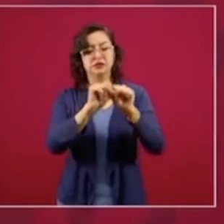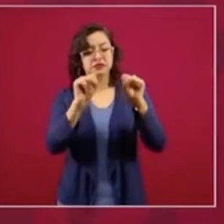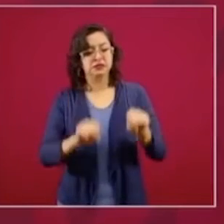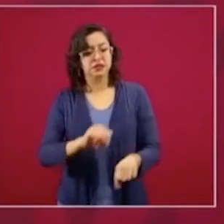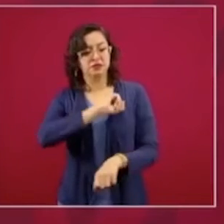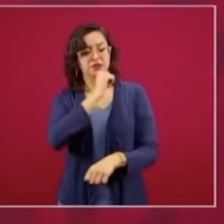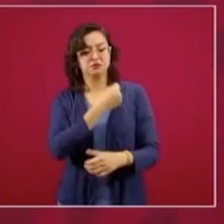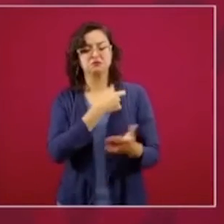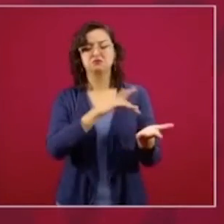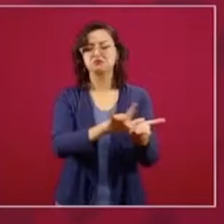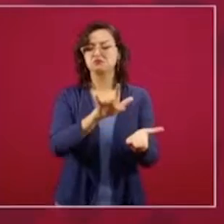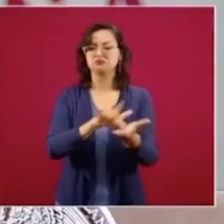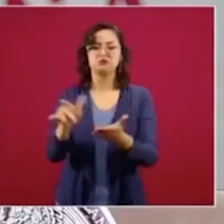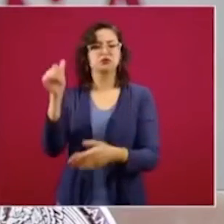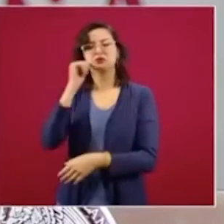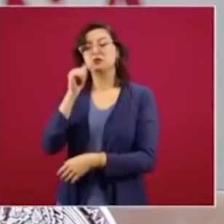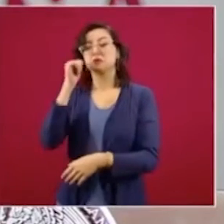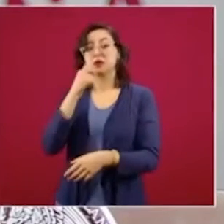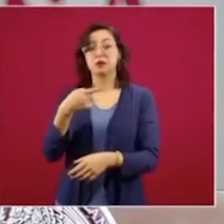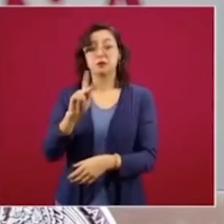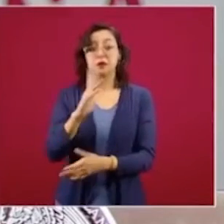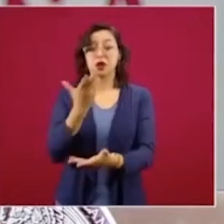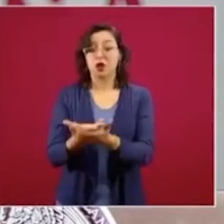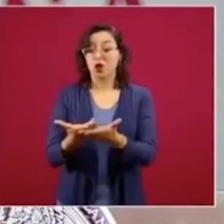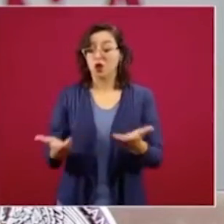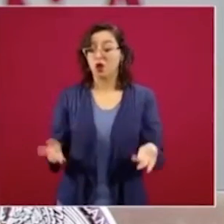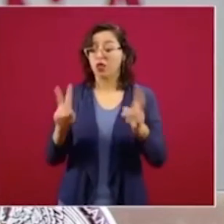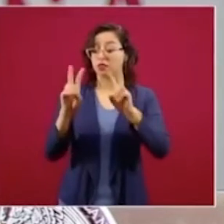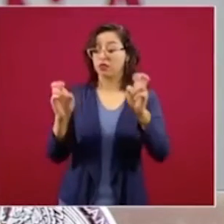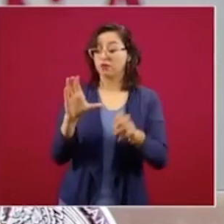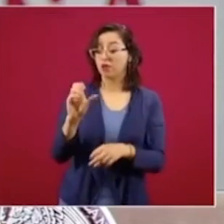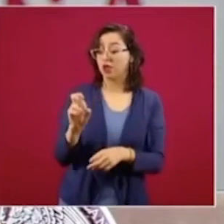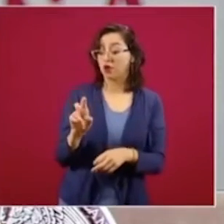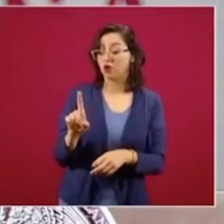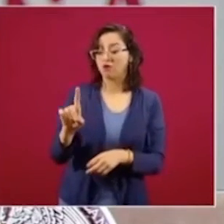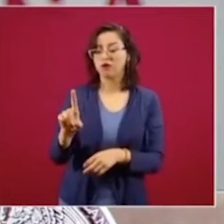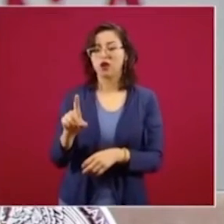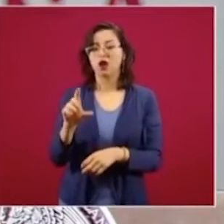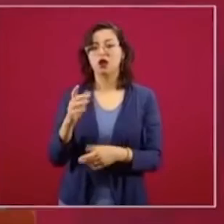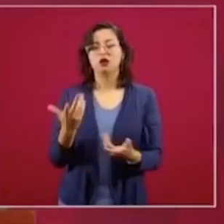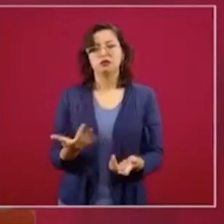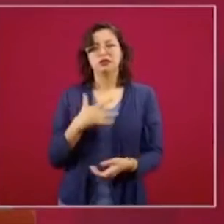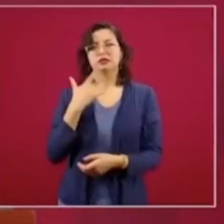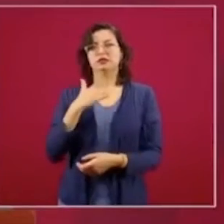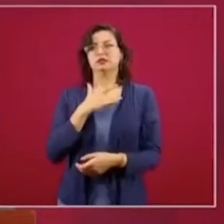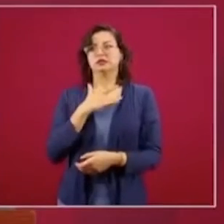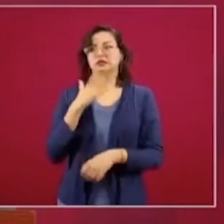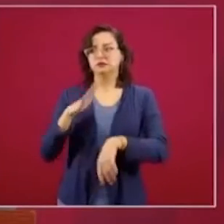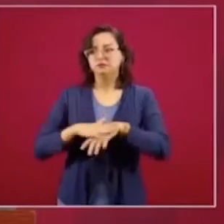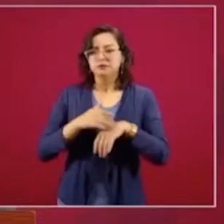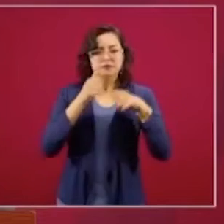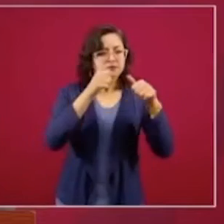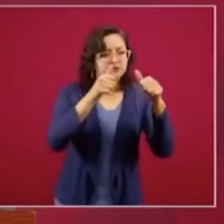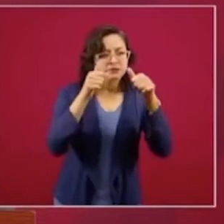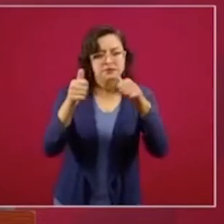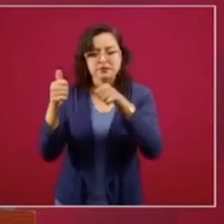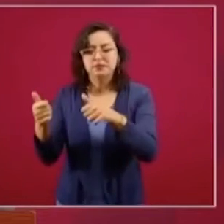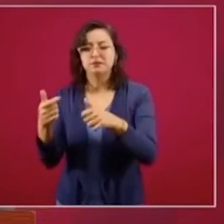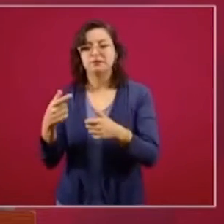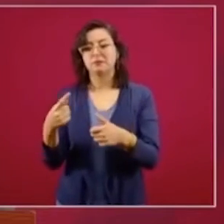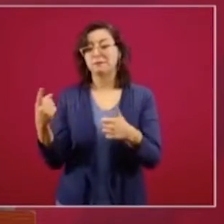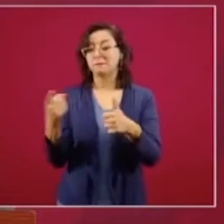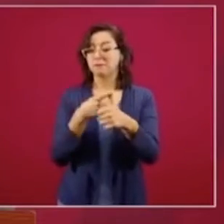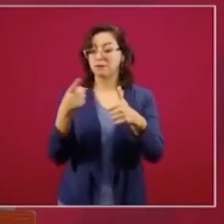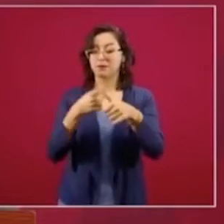nació el tema y la preocupación de COVID nos hicimos a la tarea de apoyar en diferentes áreas. Primero, pensar en cómo concientizábamos a los